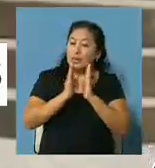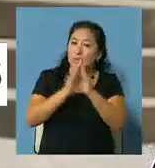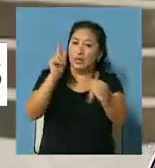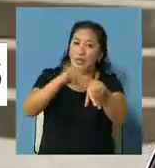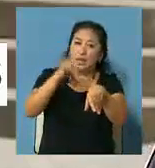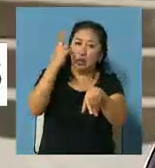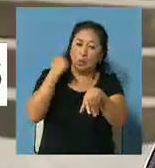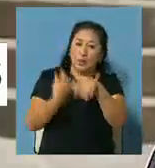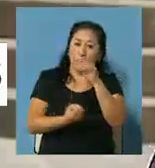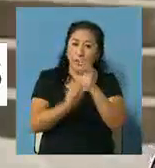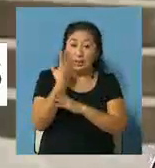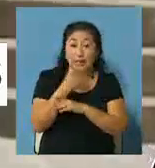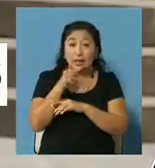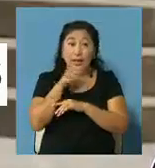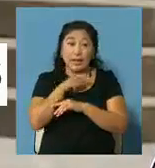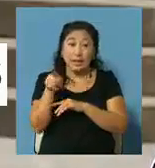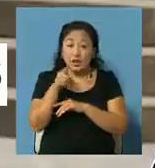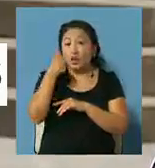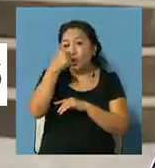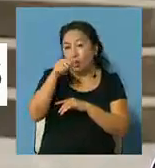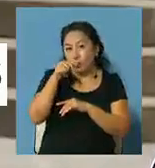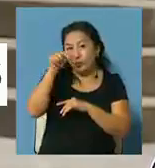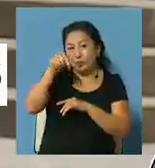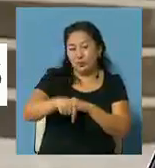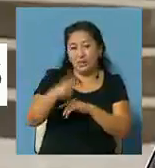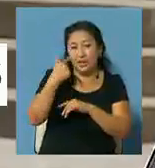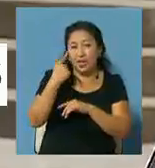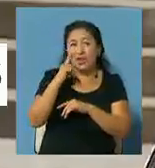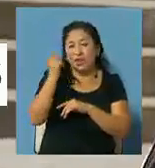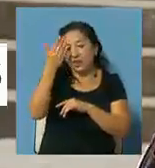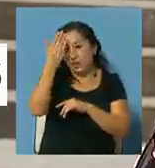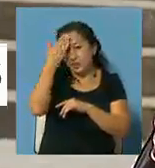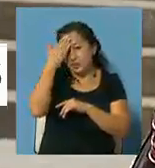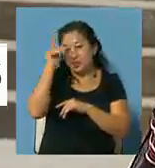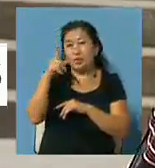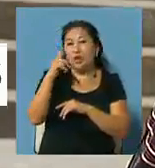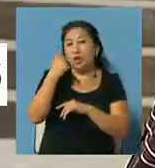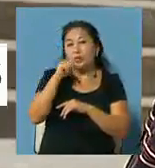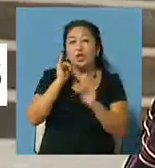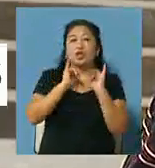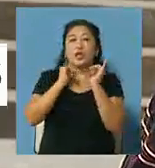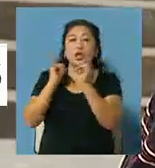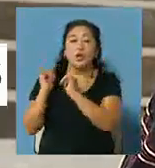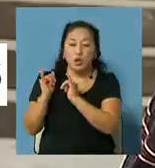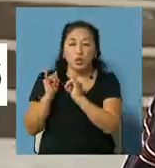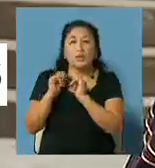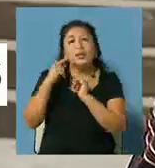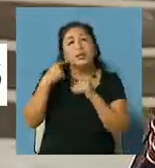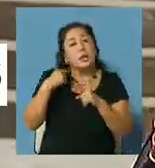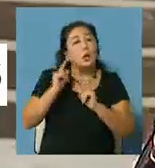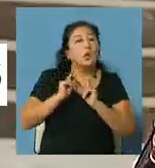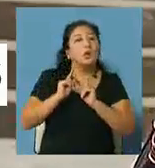a las 9 de la mañana en estos domingos, este domingo que sería de los enfermos y el domingo de los jóvenes se